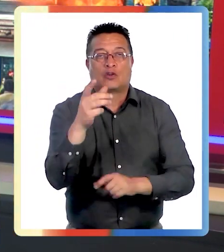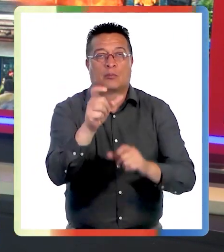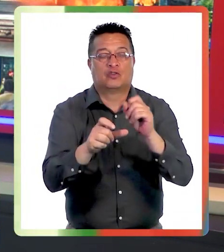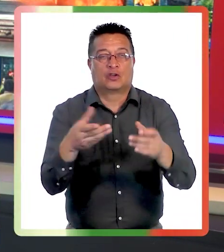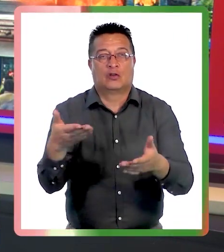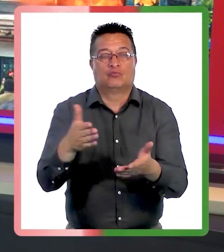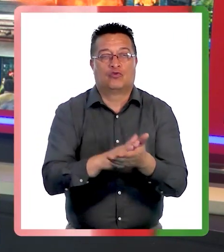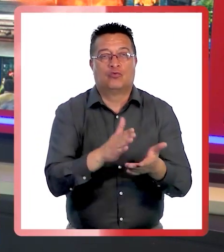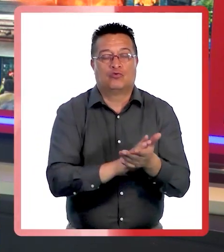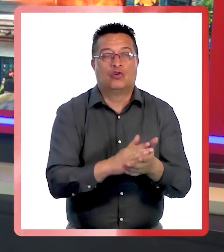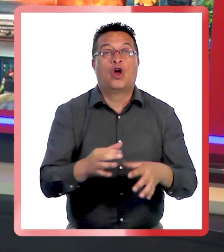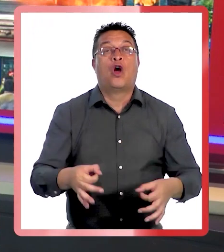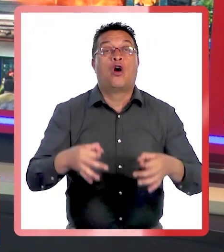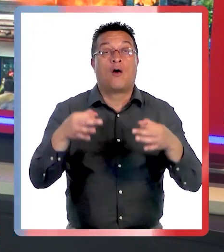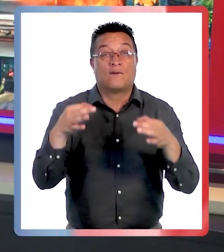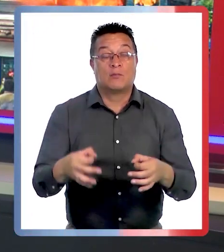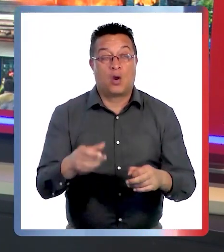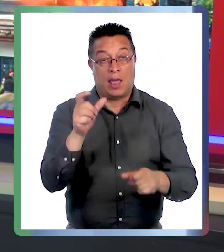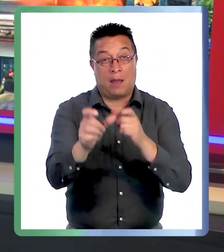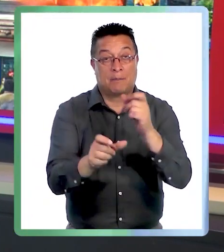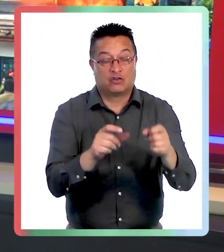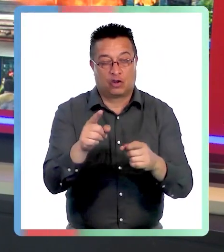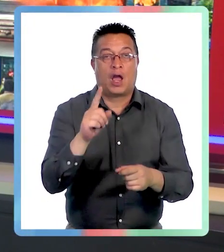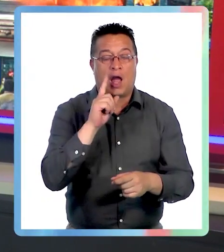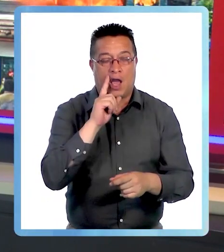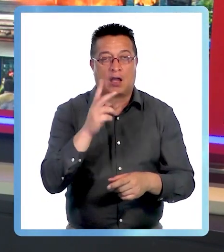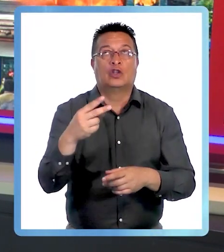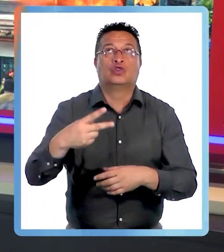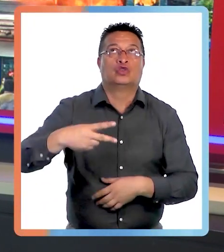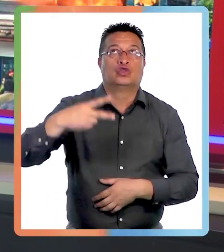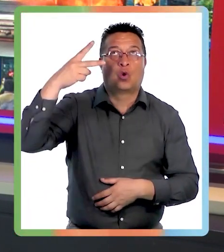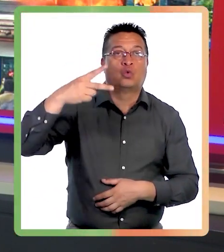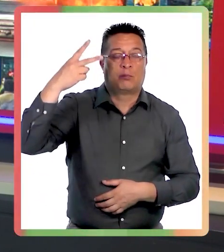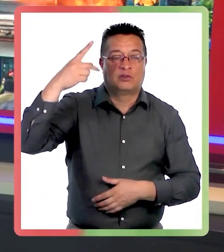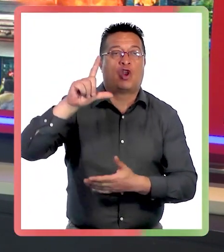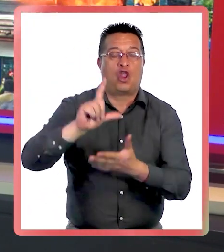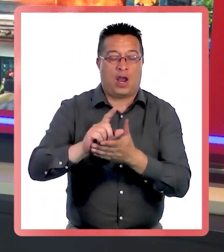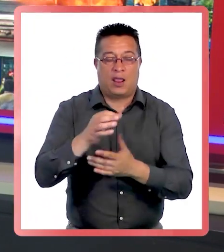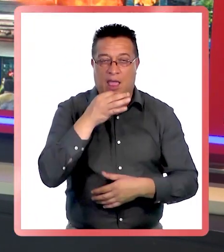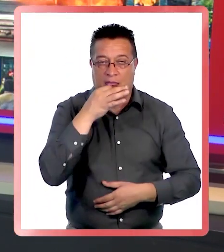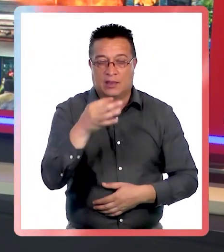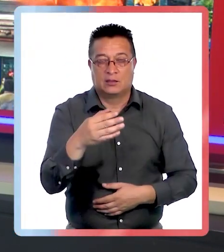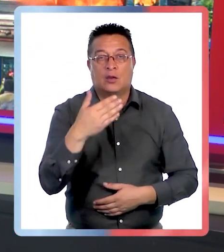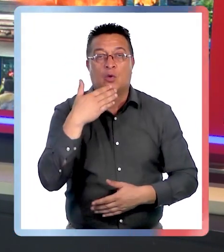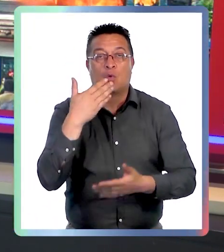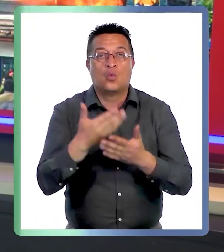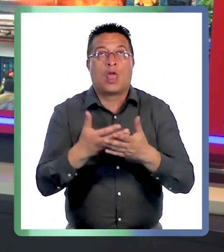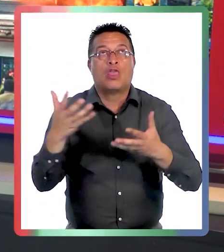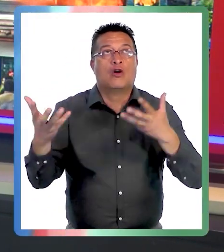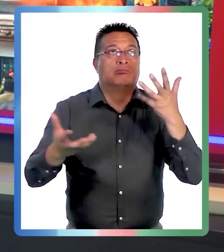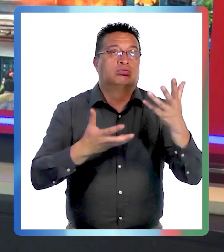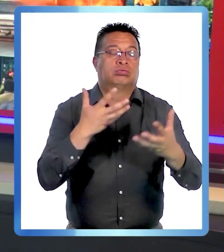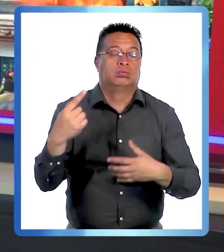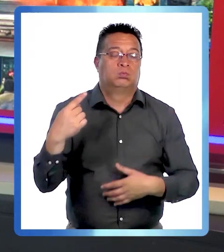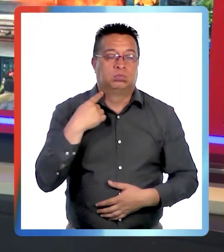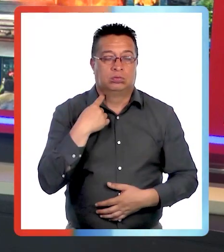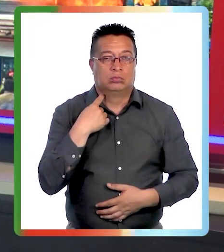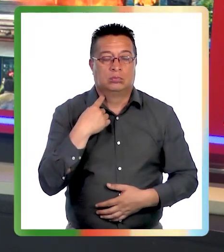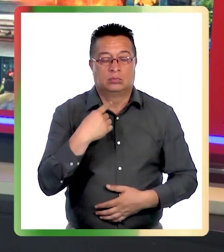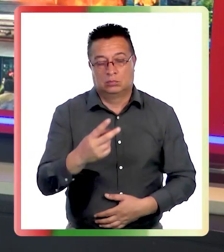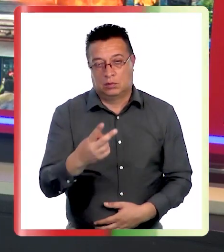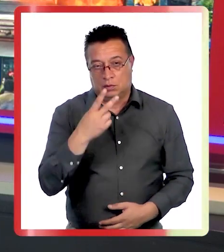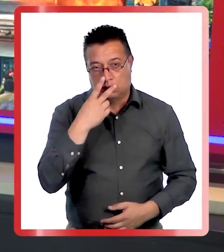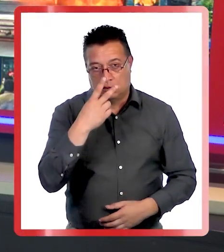fallecidas. Además, confirmó que las personas se encontraban en el segundo piso del local al momento de la emergencia.